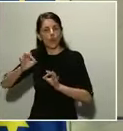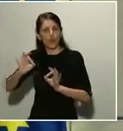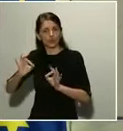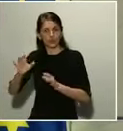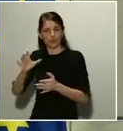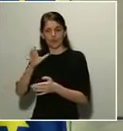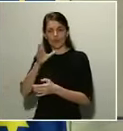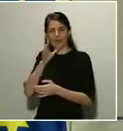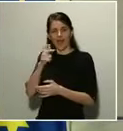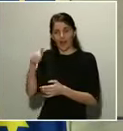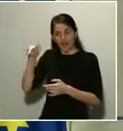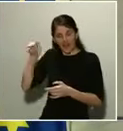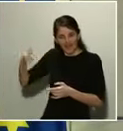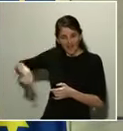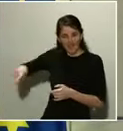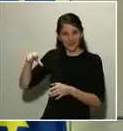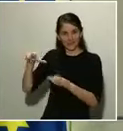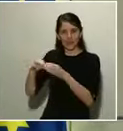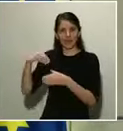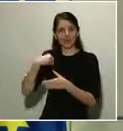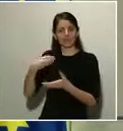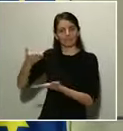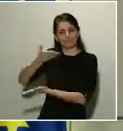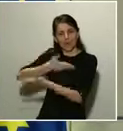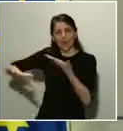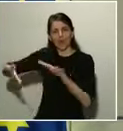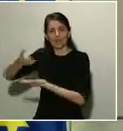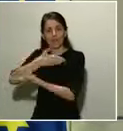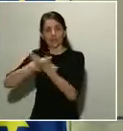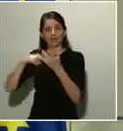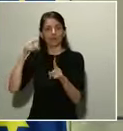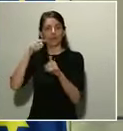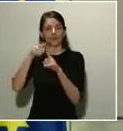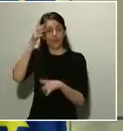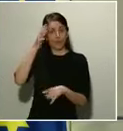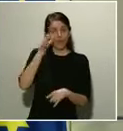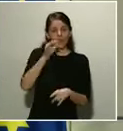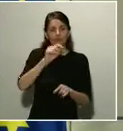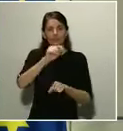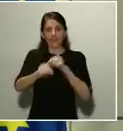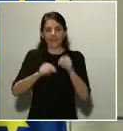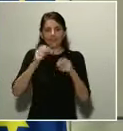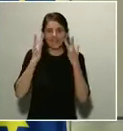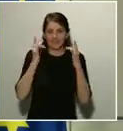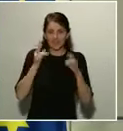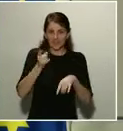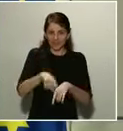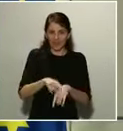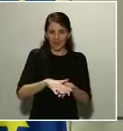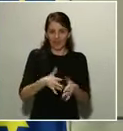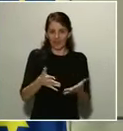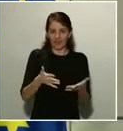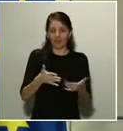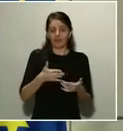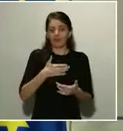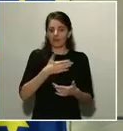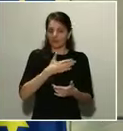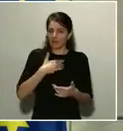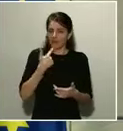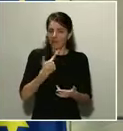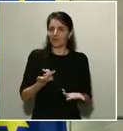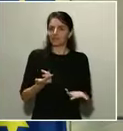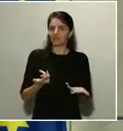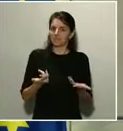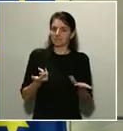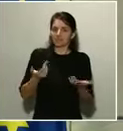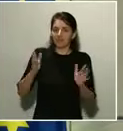desinfección en muchos pueblos y de saneamiento en muchos pueblos de España. Eso significa, evidentemente, esa presencia y